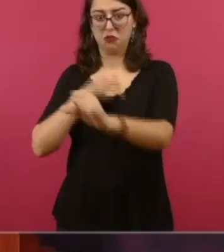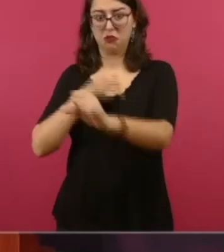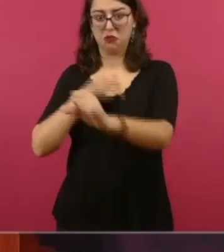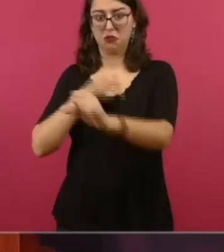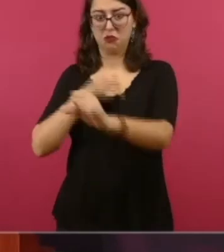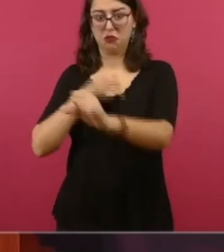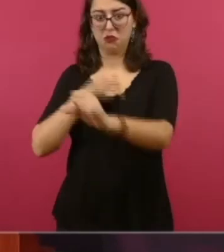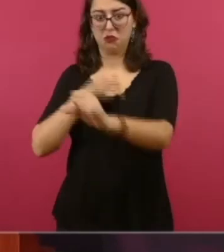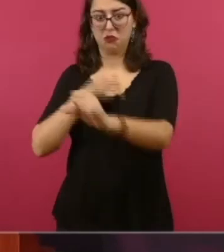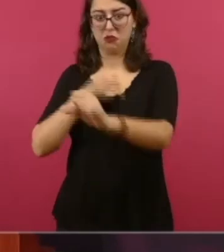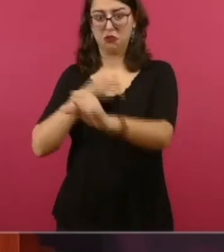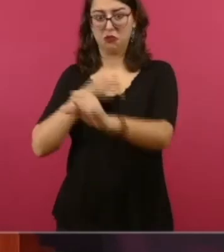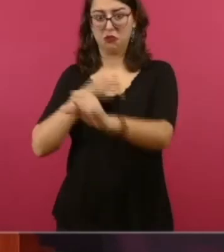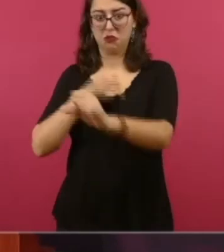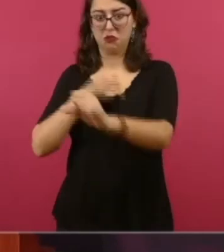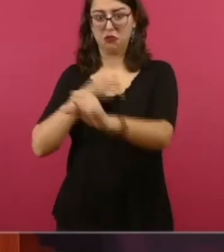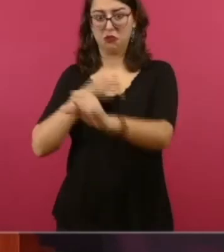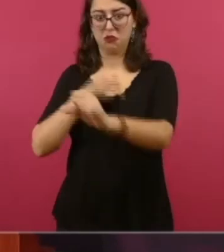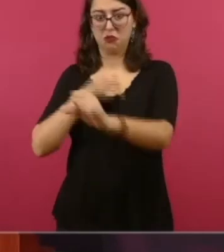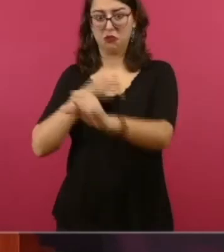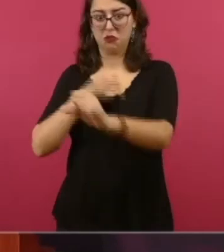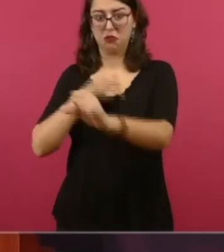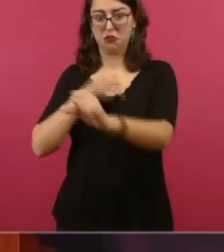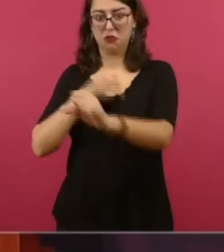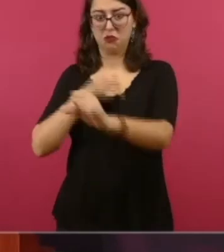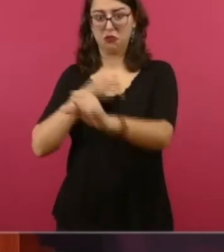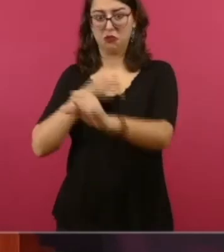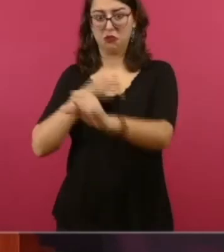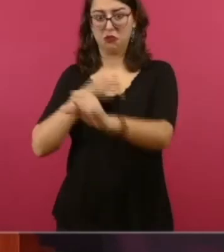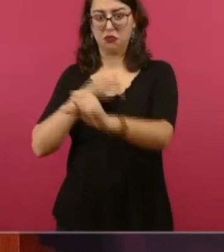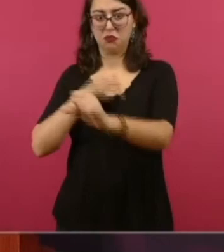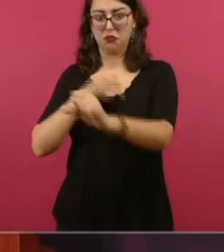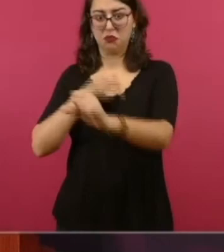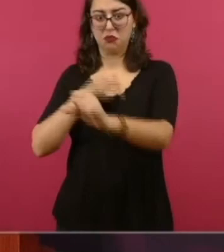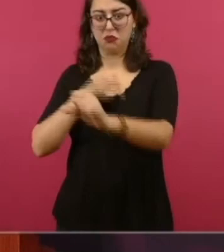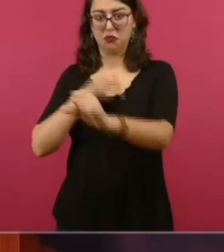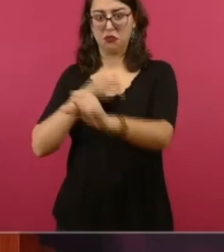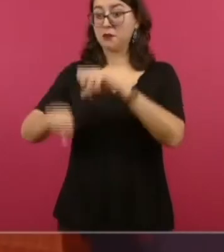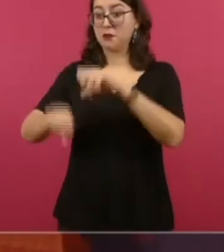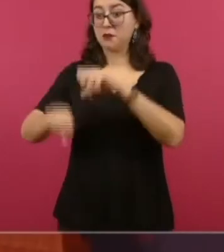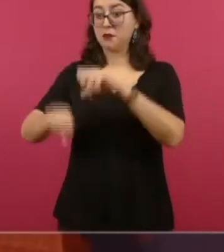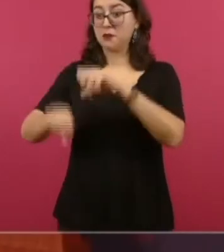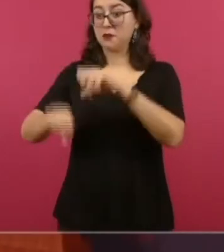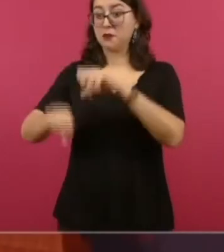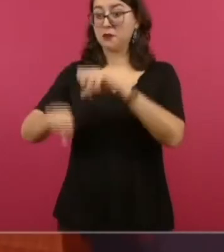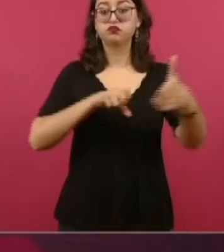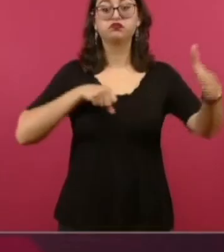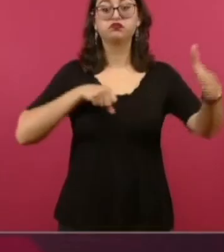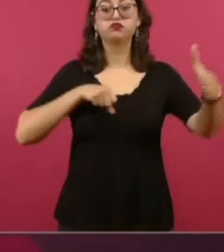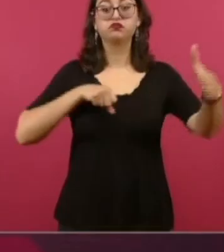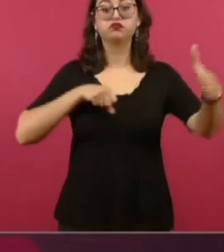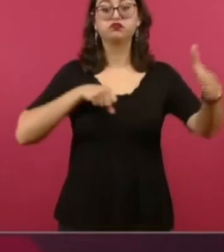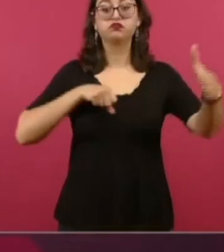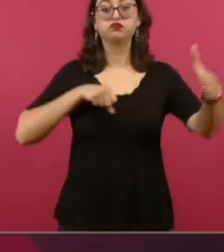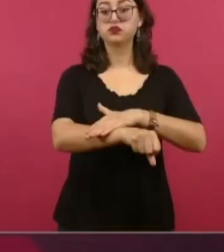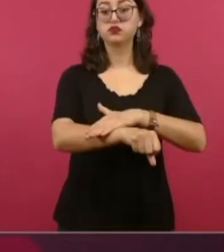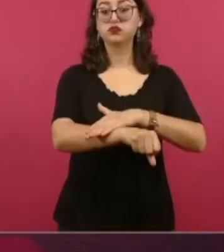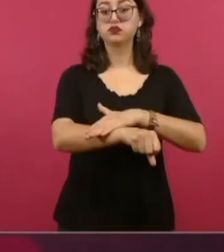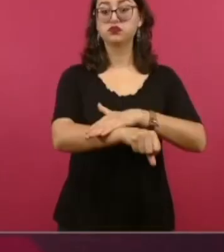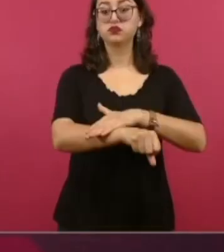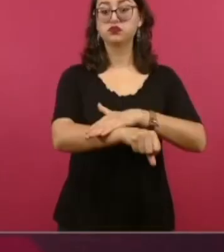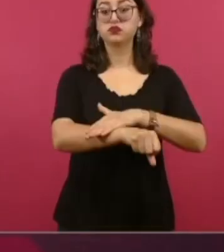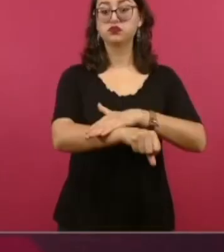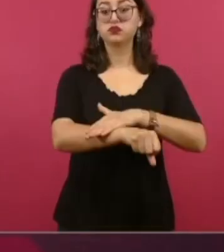detenidos. Y no sólo